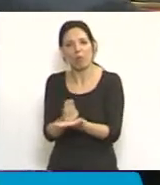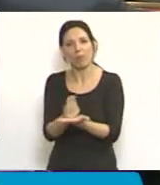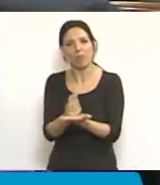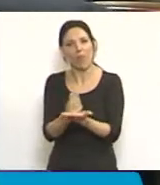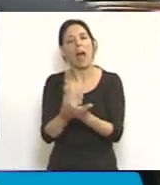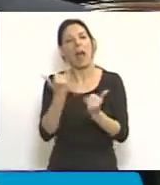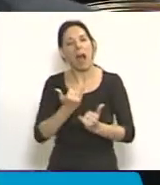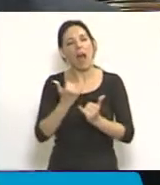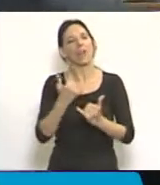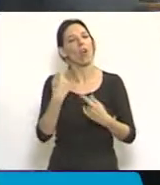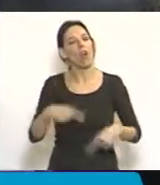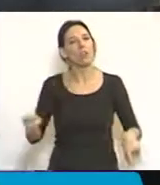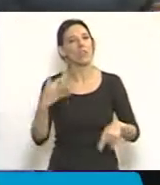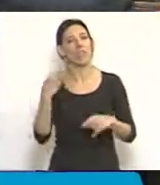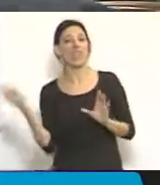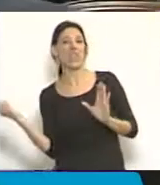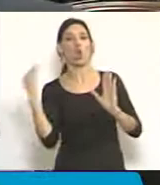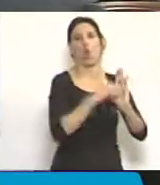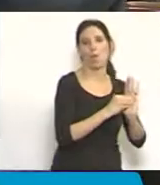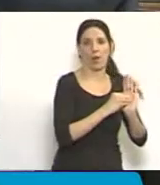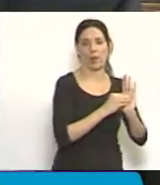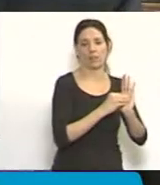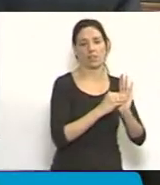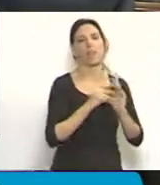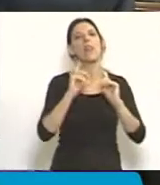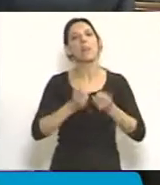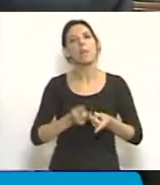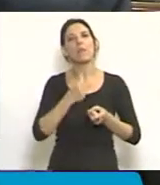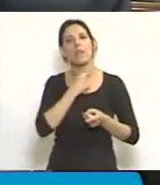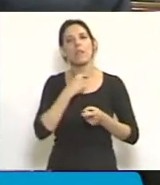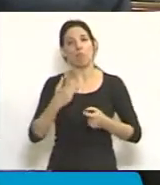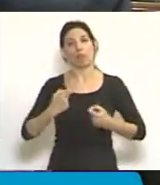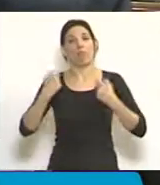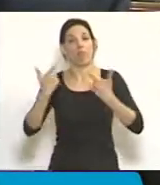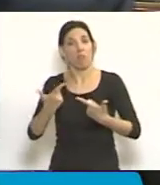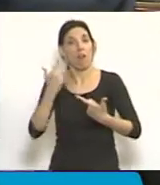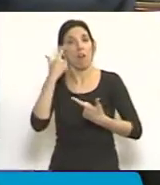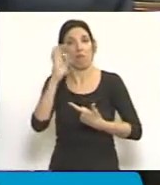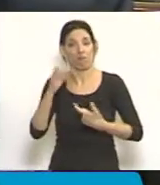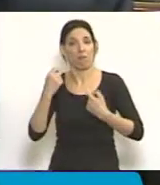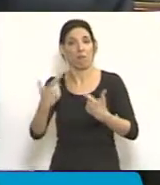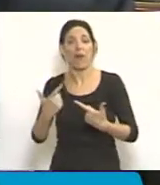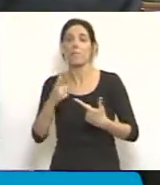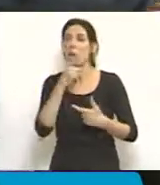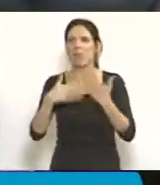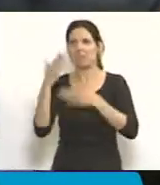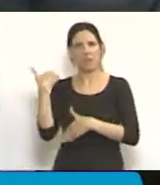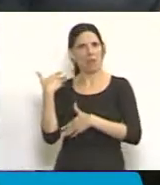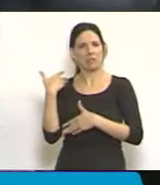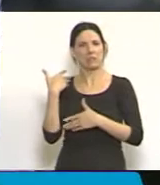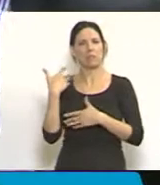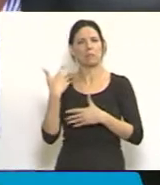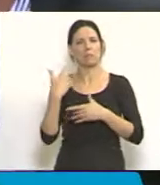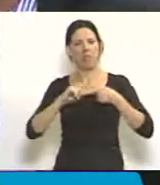deberían incorporarse. Queremos hacer un aporte, Presidenta, y probablemente no se haya dado una